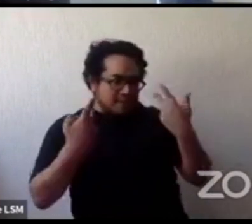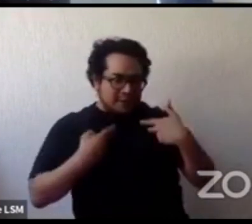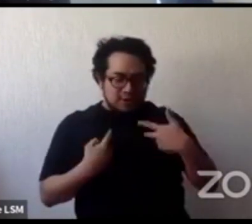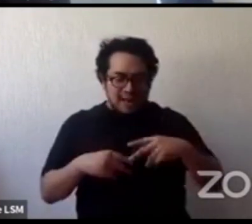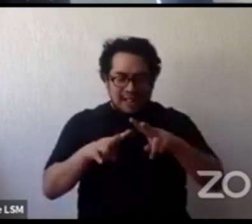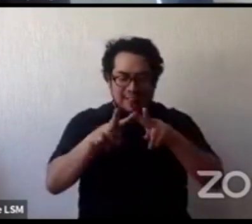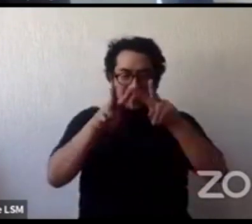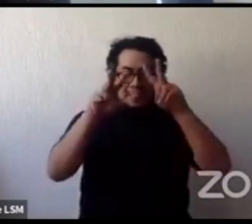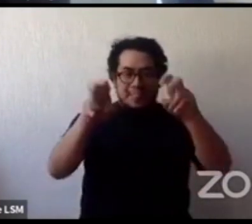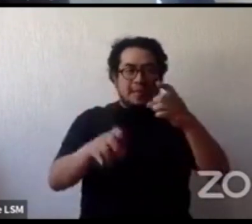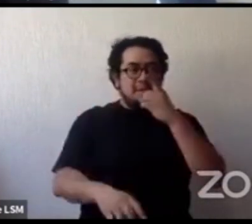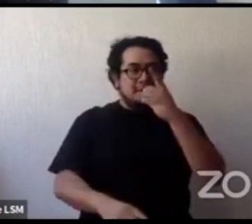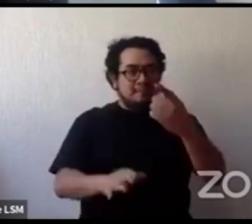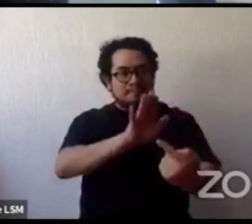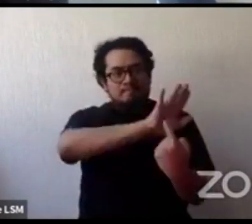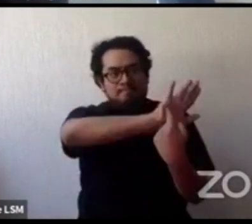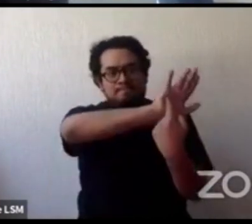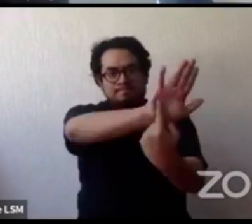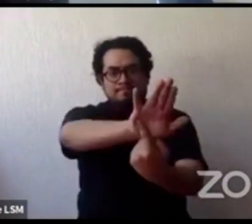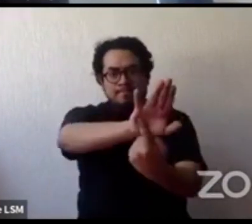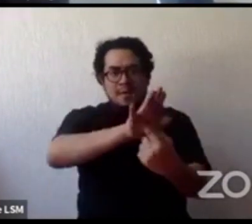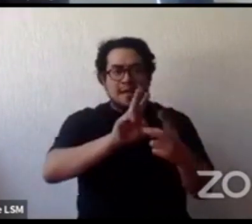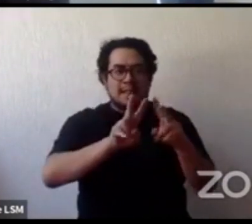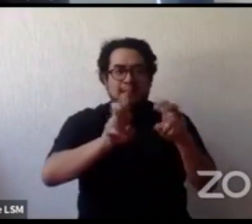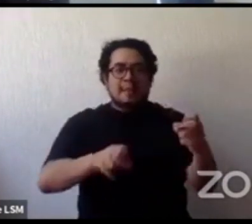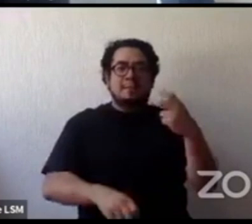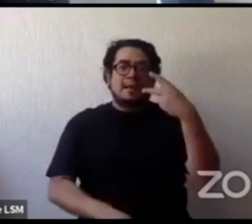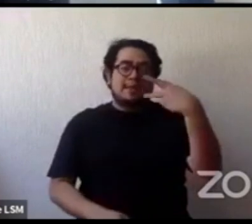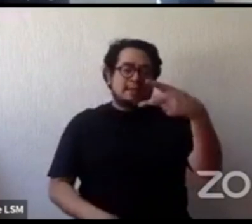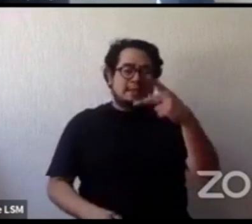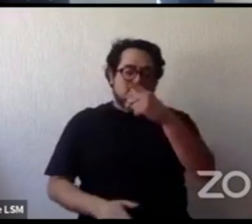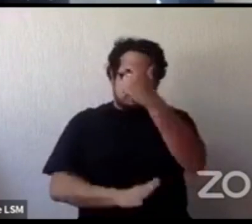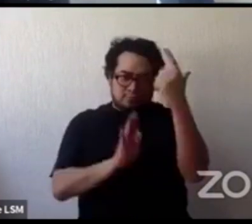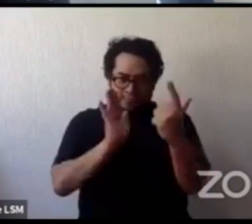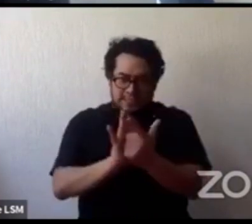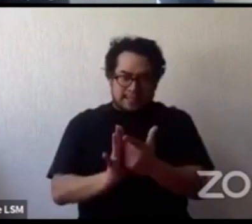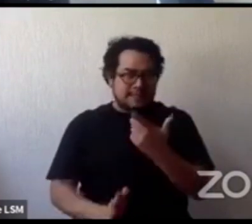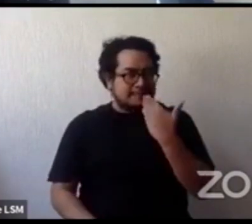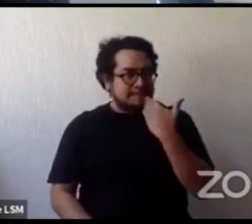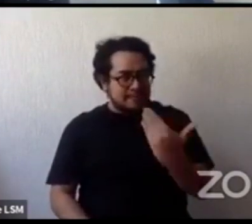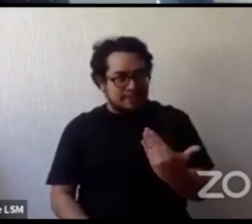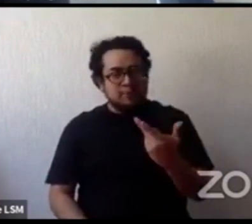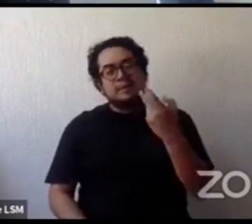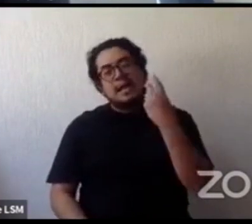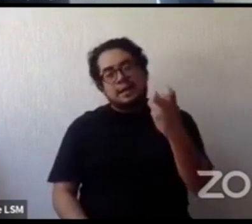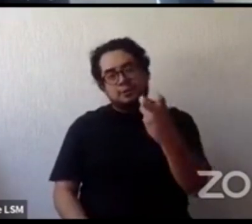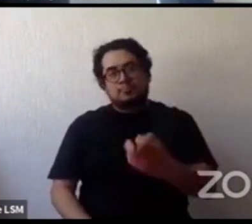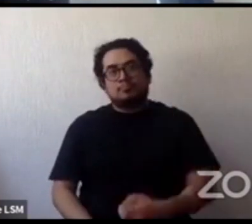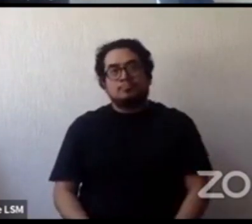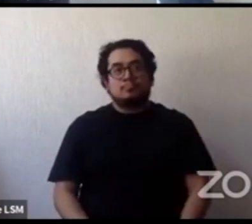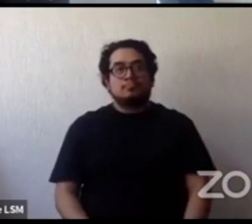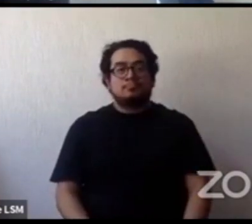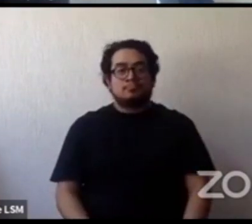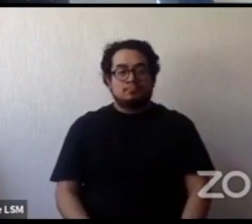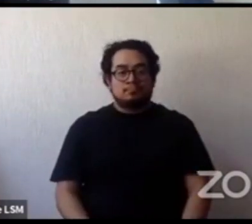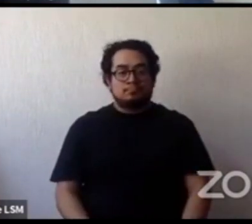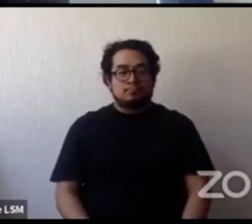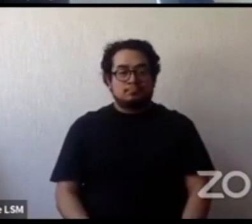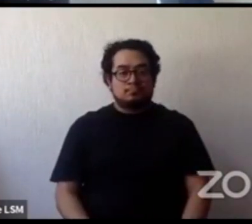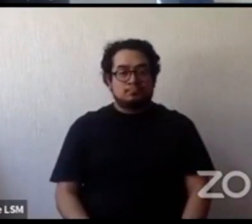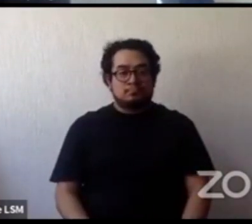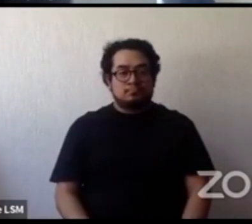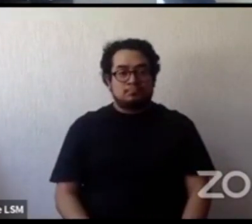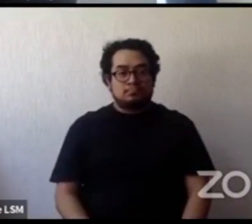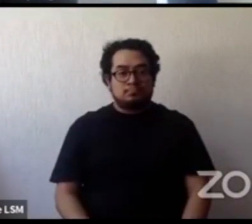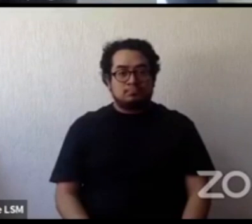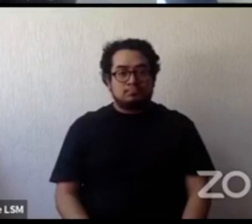los niños en el centro de su de su política interna entonces hablemos sin duda bueno Rosario este vamos